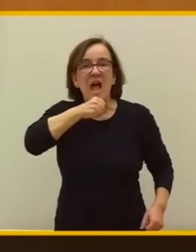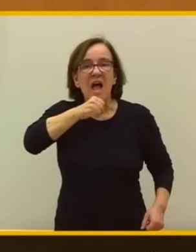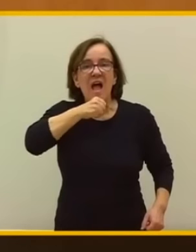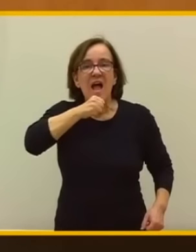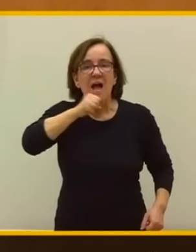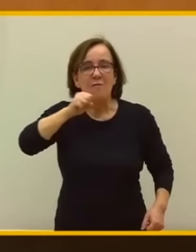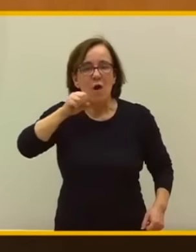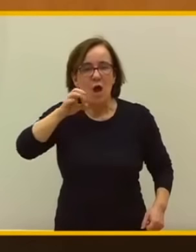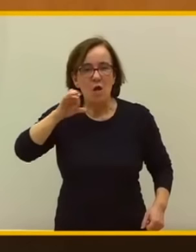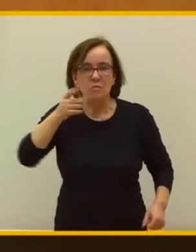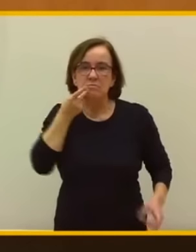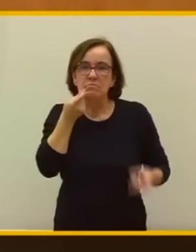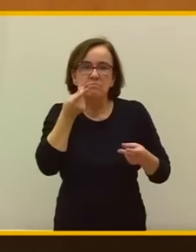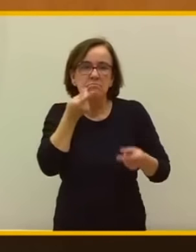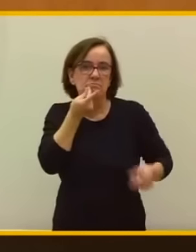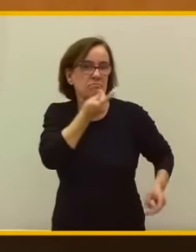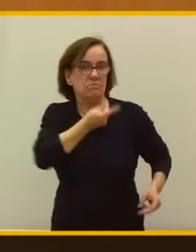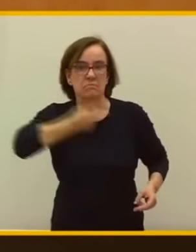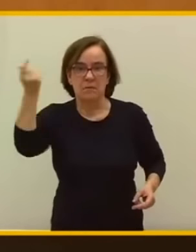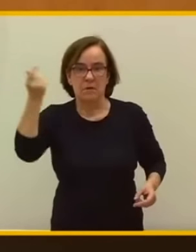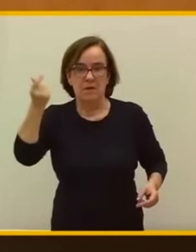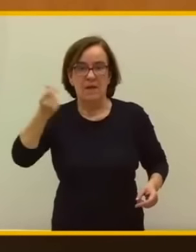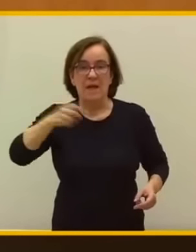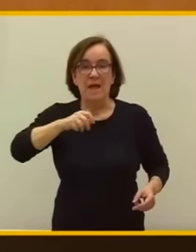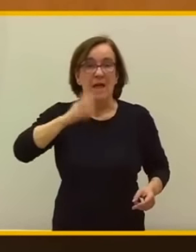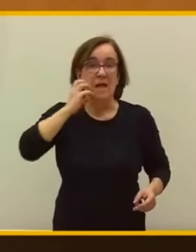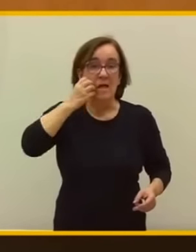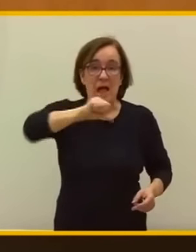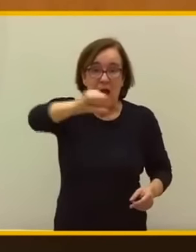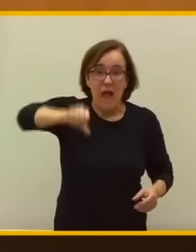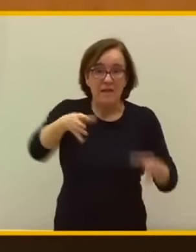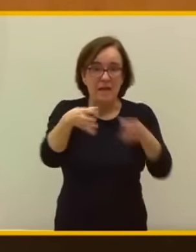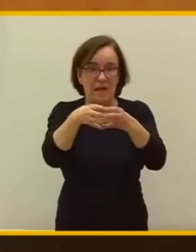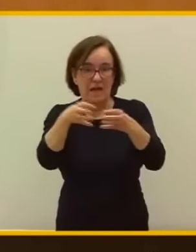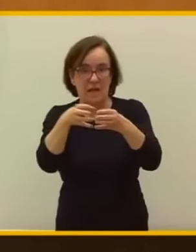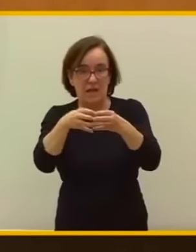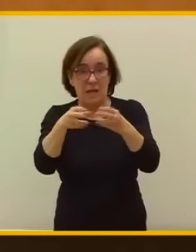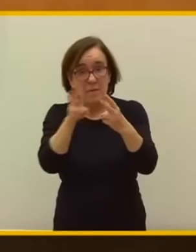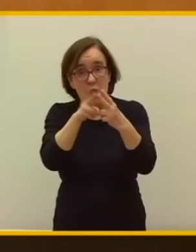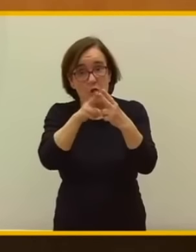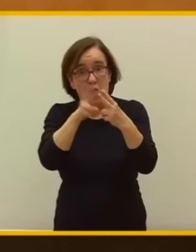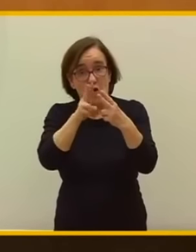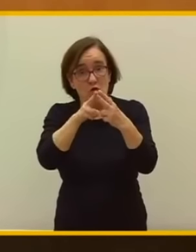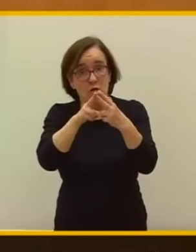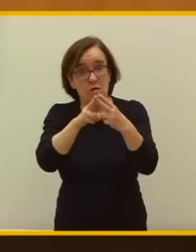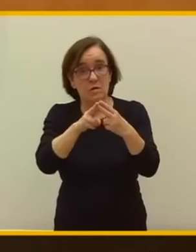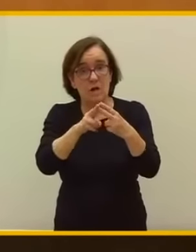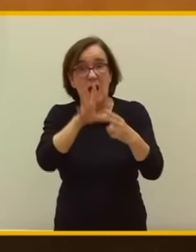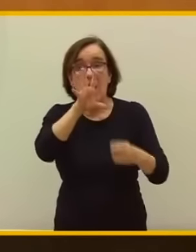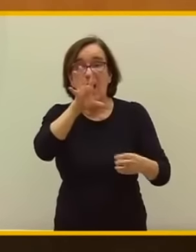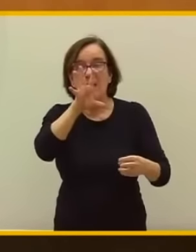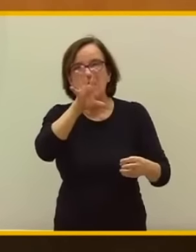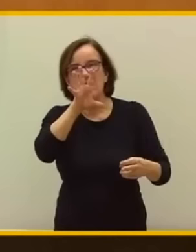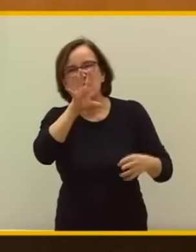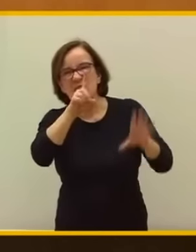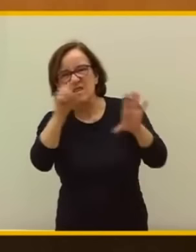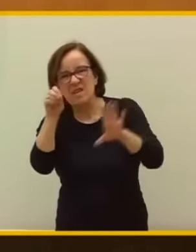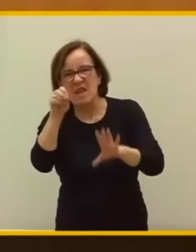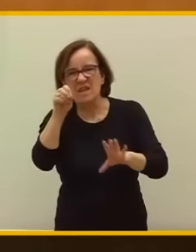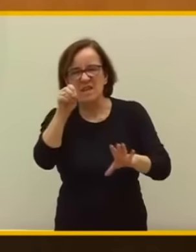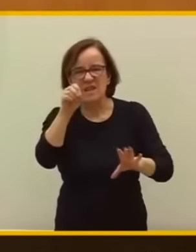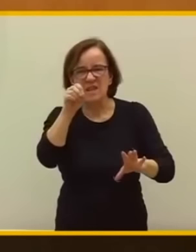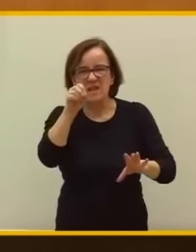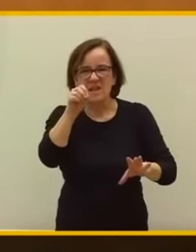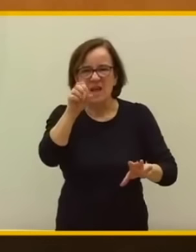huyeran de Jaén y de Granada, respectivamente, hace 50, 60 años,